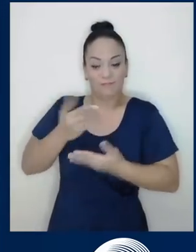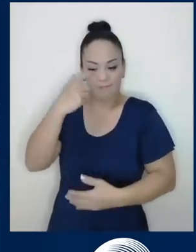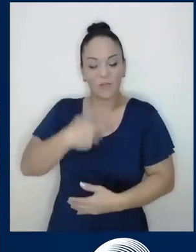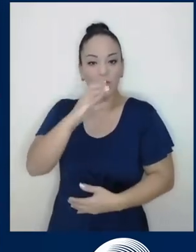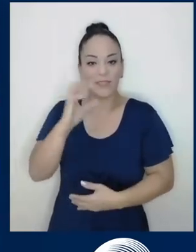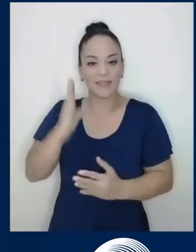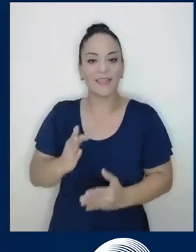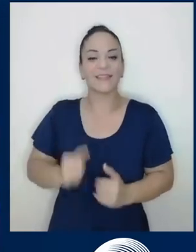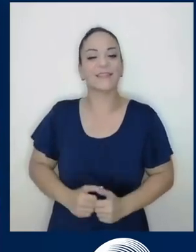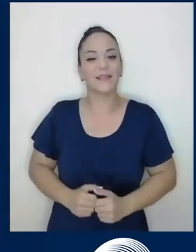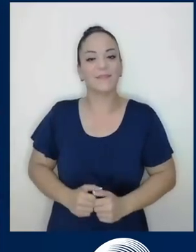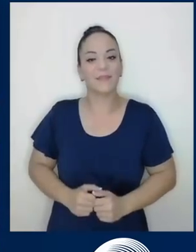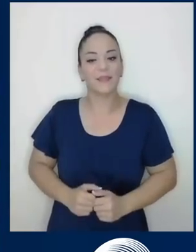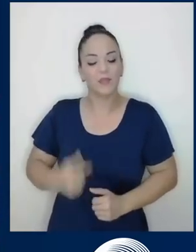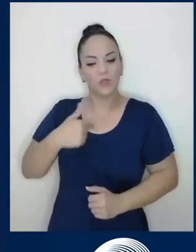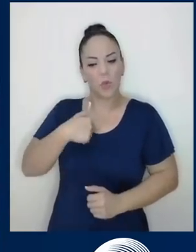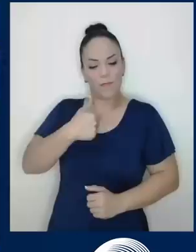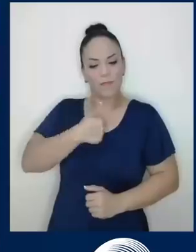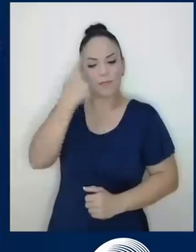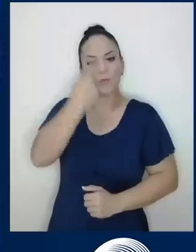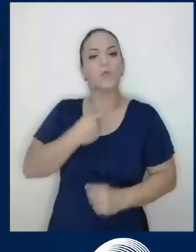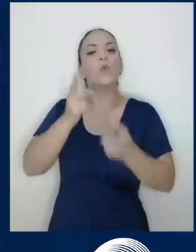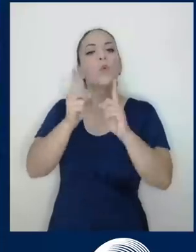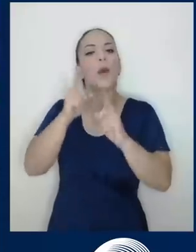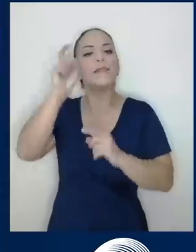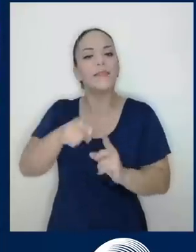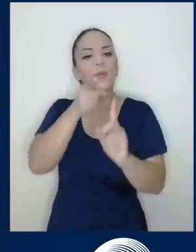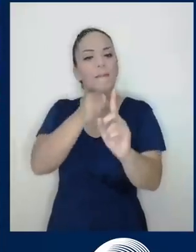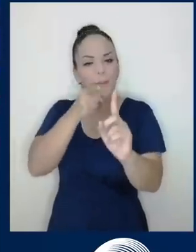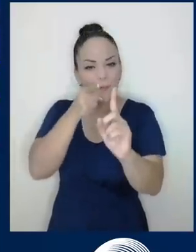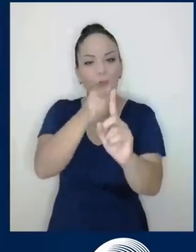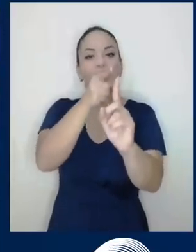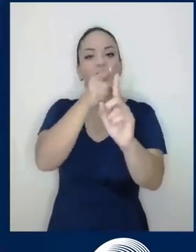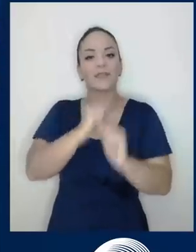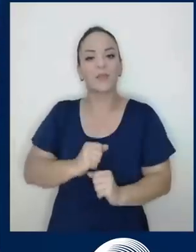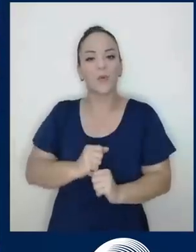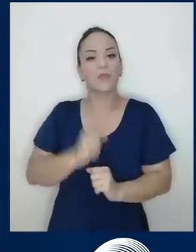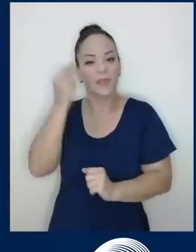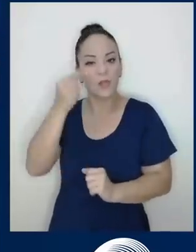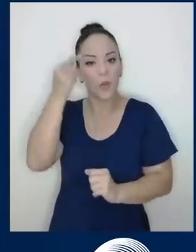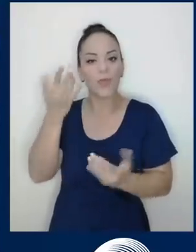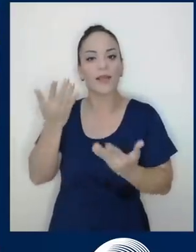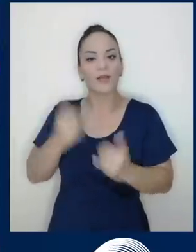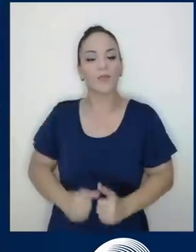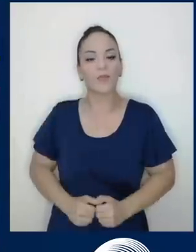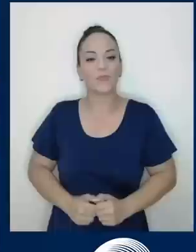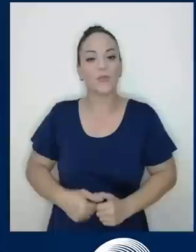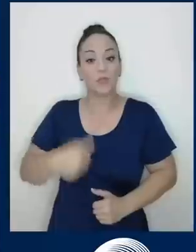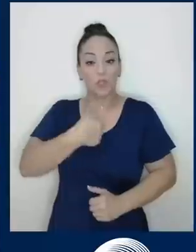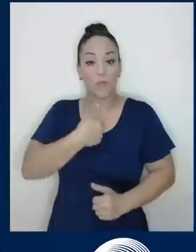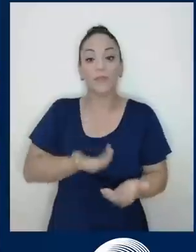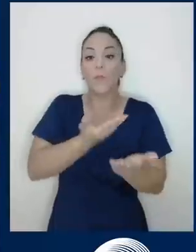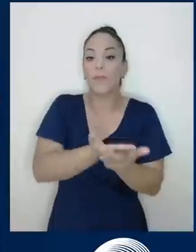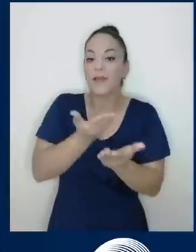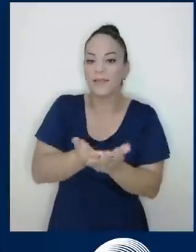puede tener, me pregunté cuál debe ser el propósito de nuestro gobierno. Me planté